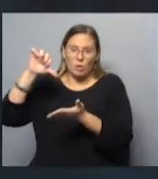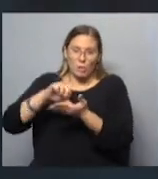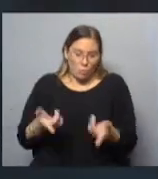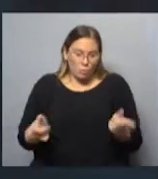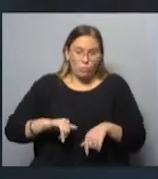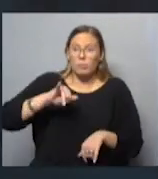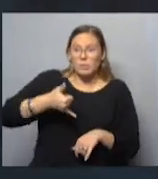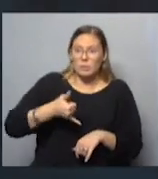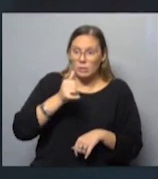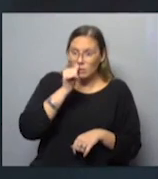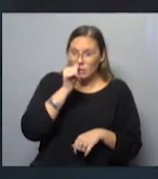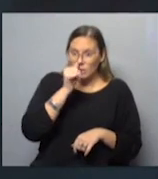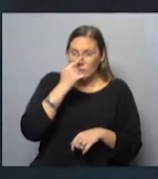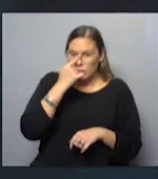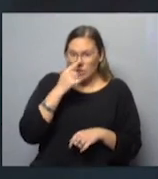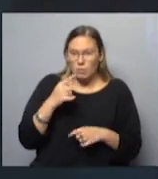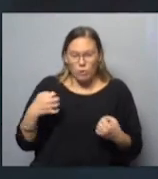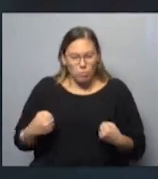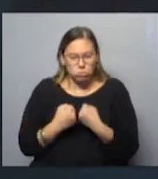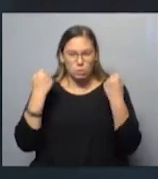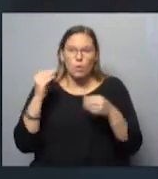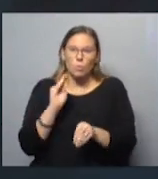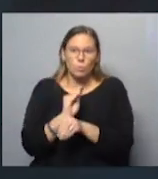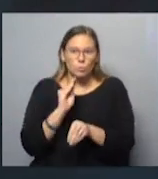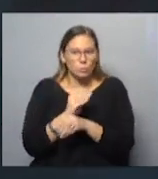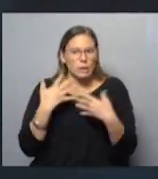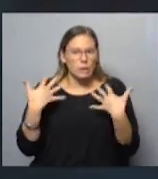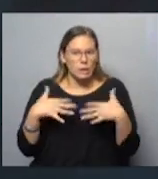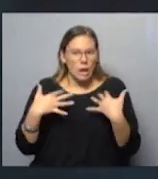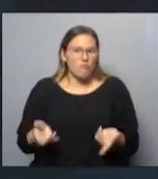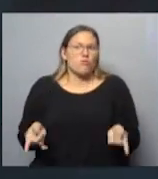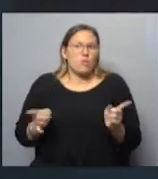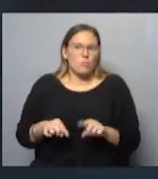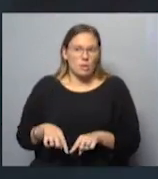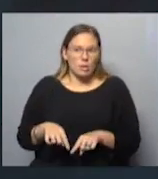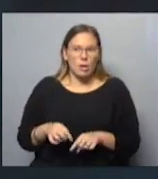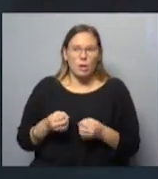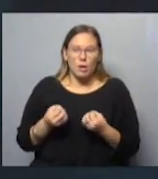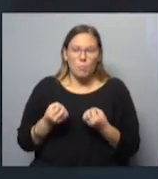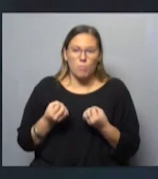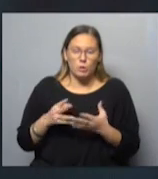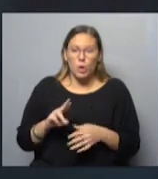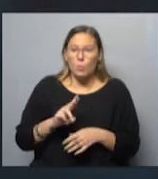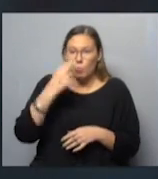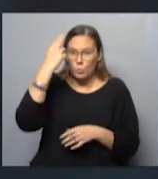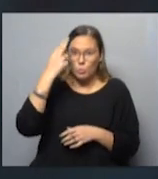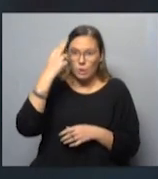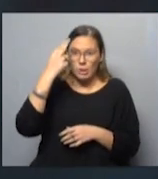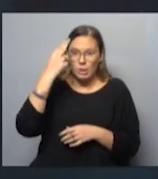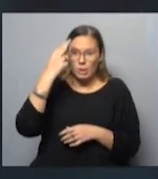volví, sí. Y de hecho fue un choque cultural tremendo para mí volver porque Uruguay estaba...